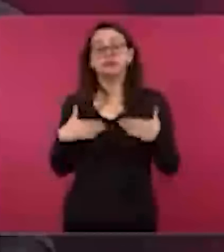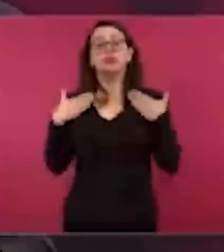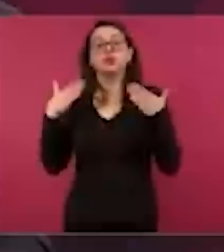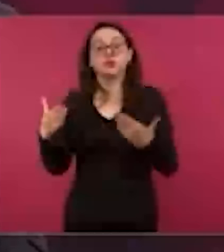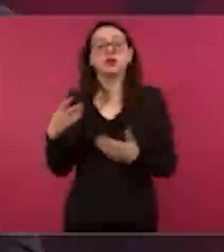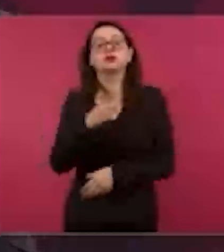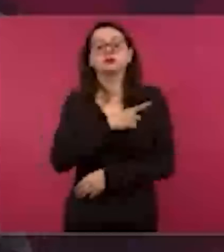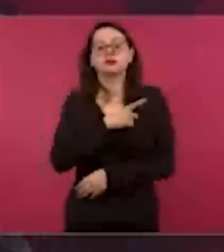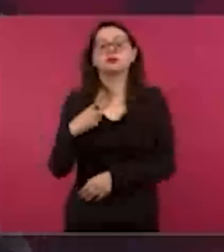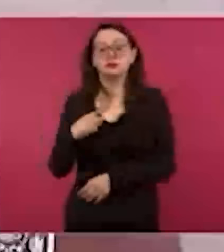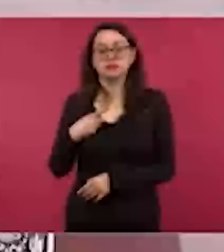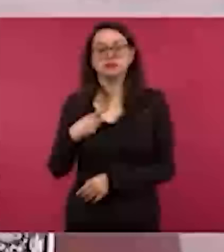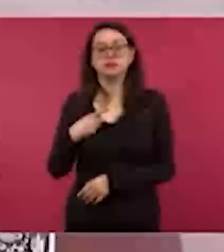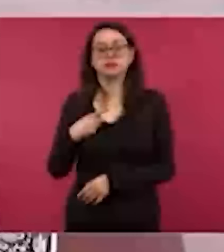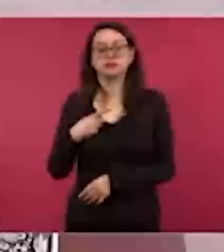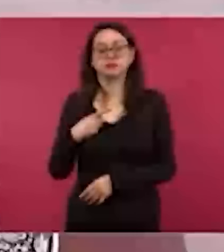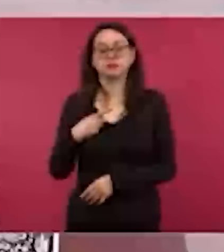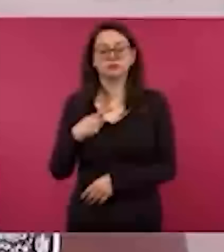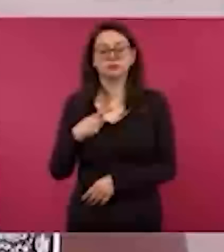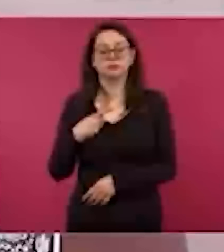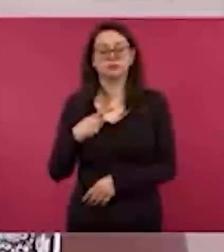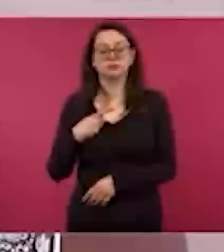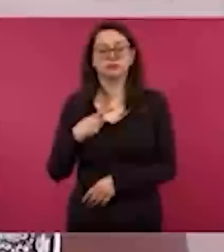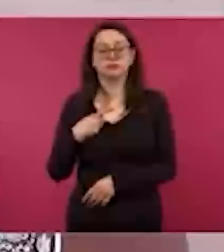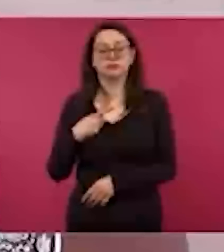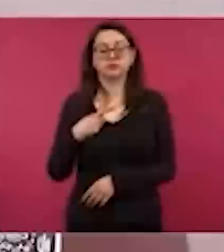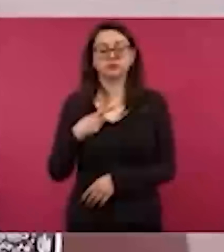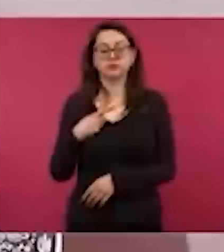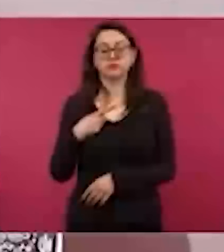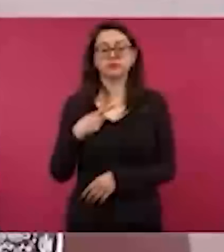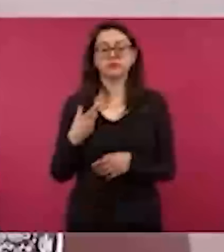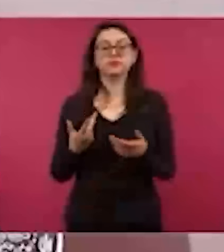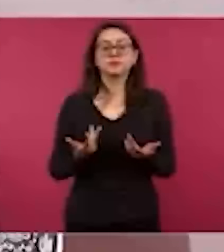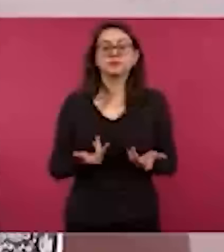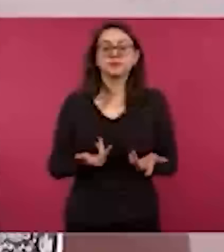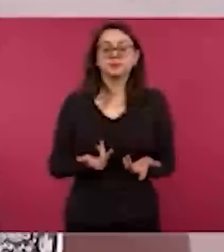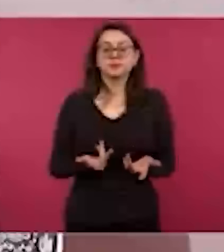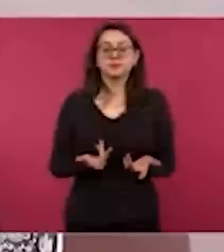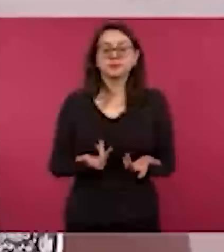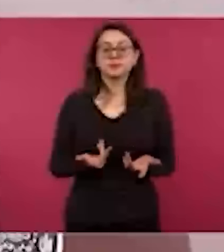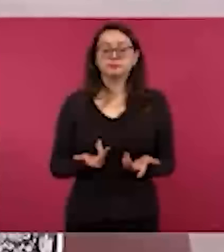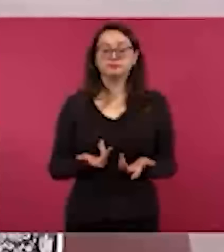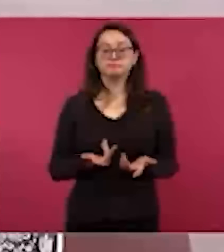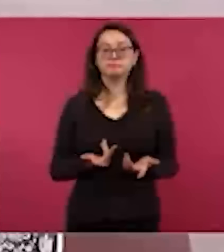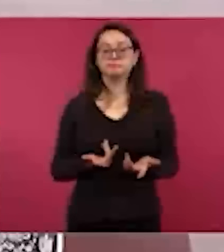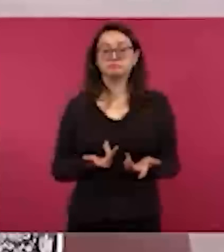ser